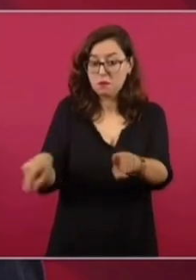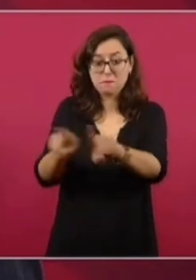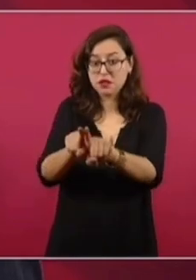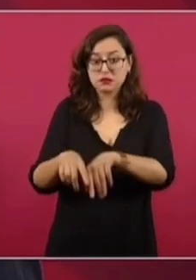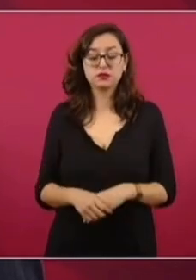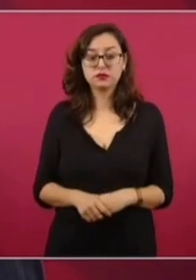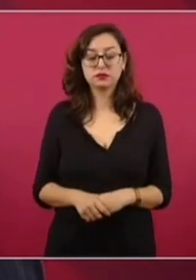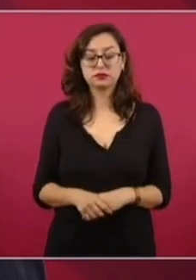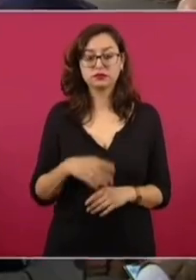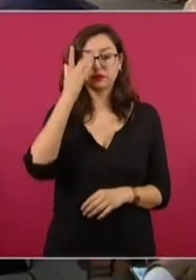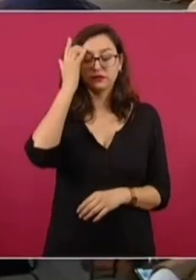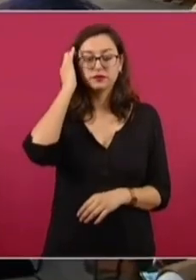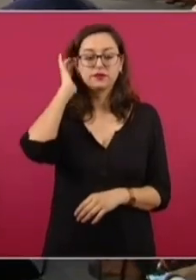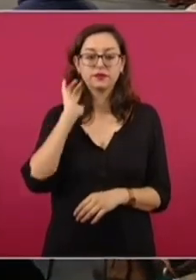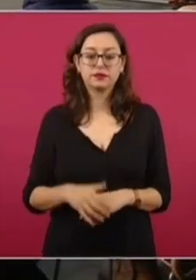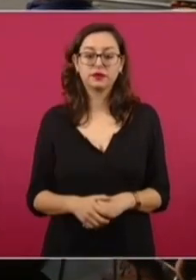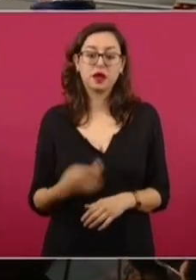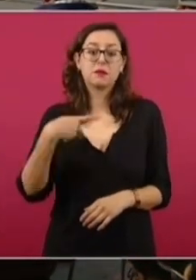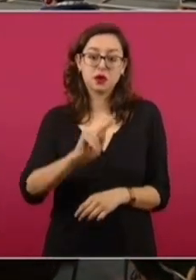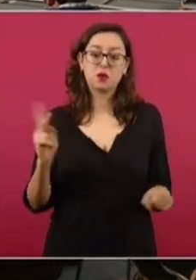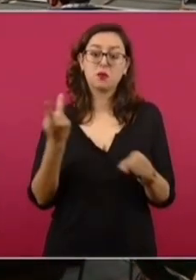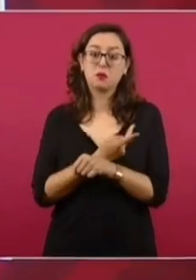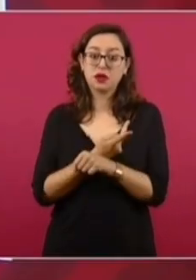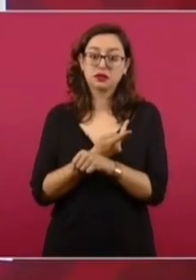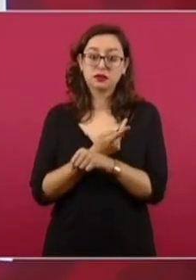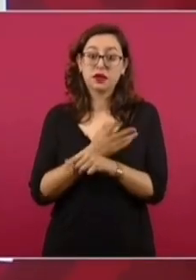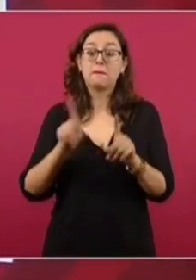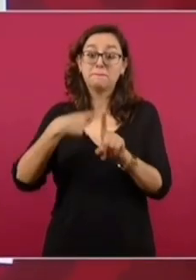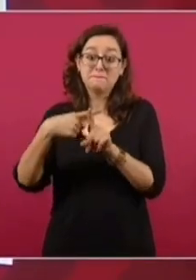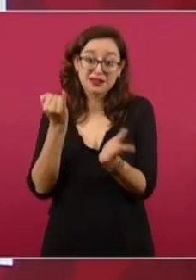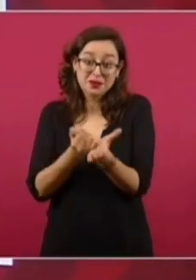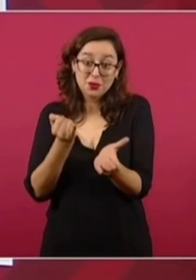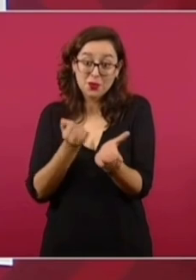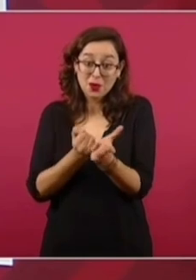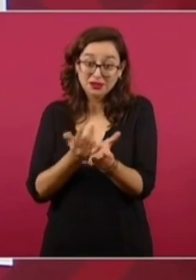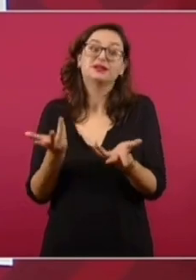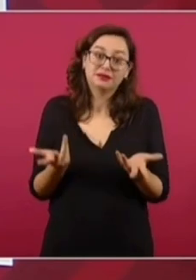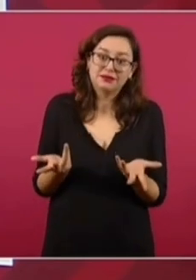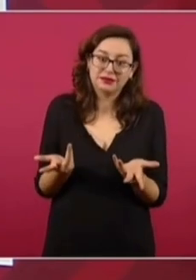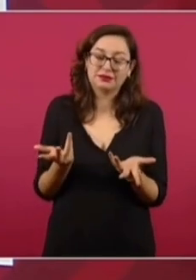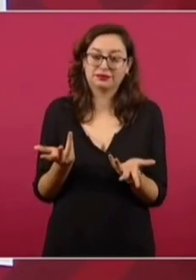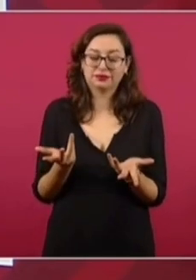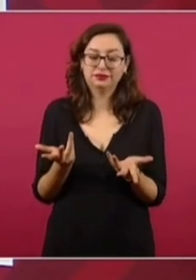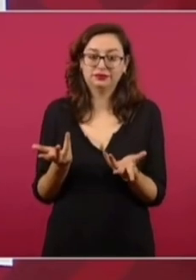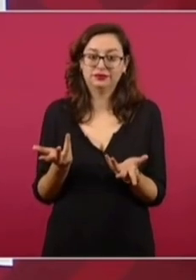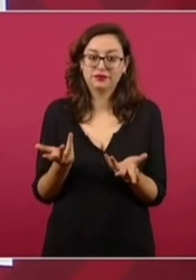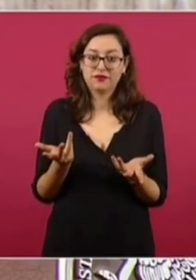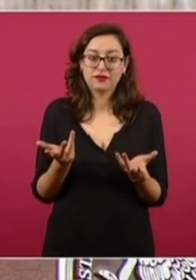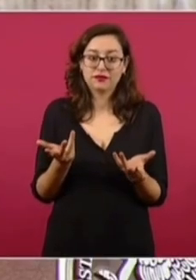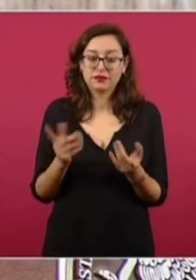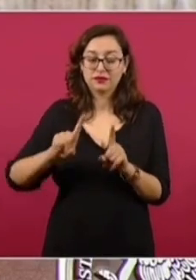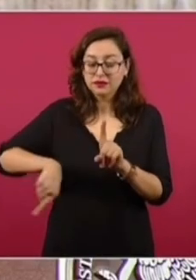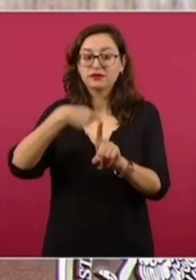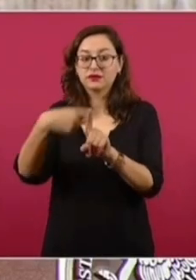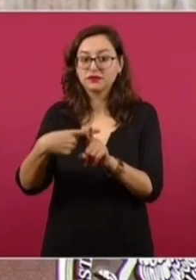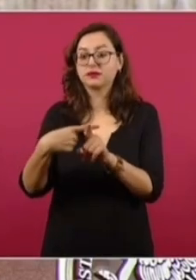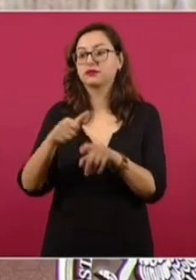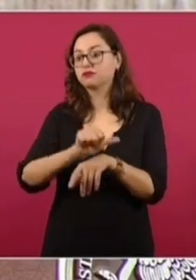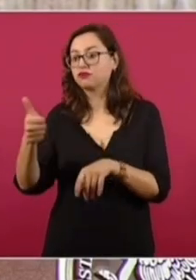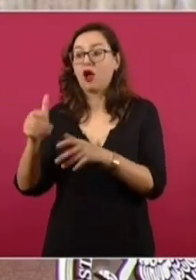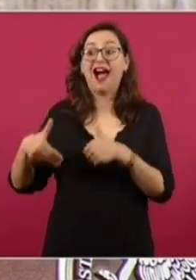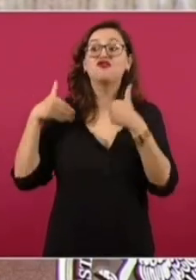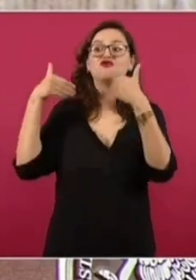parte del Consejo de Pemex. Lo que sucede es que si se le agregan los impuestos, se le agregan obras adicionales como